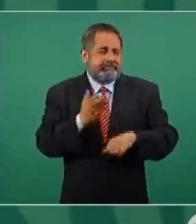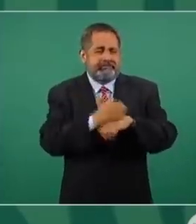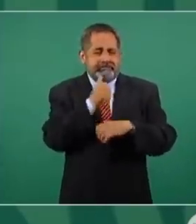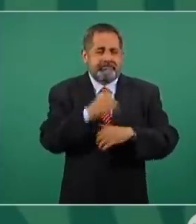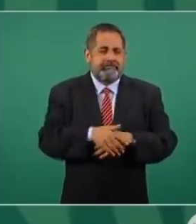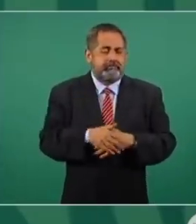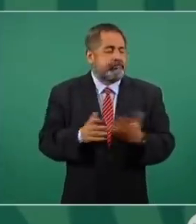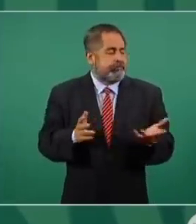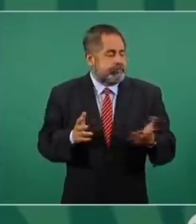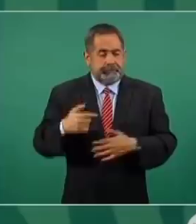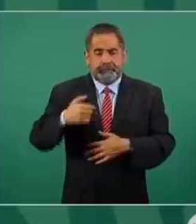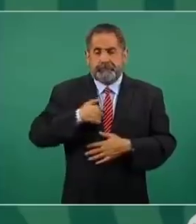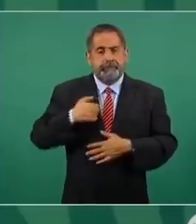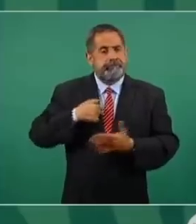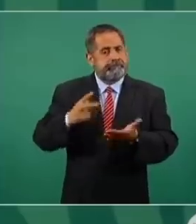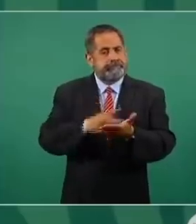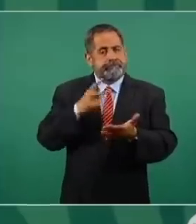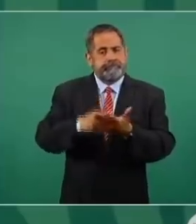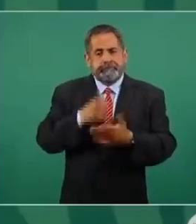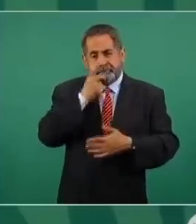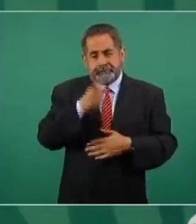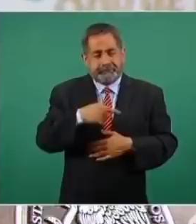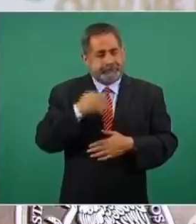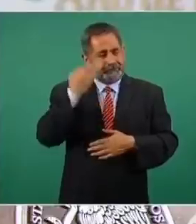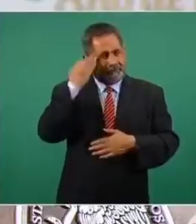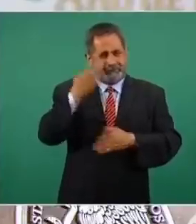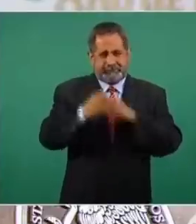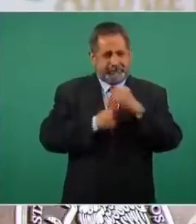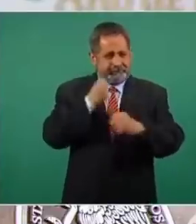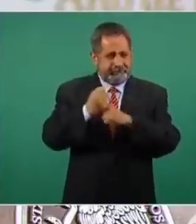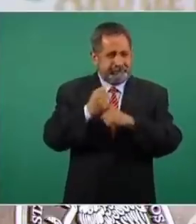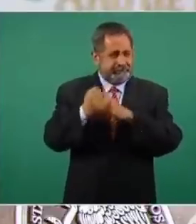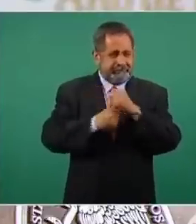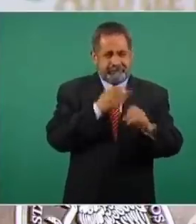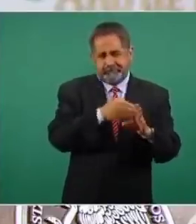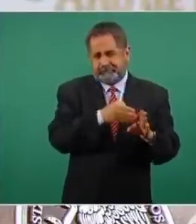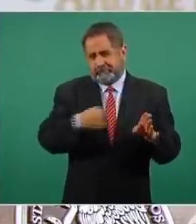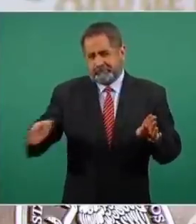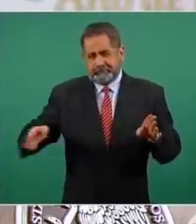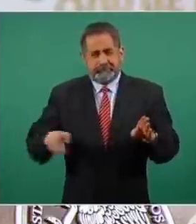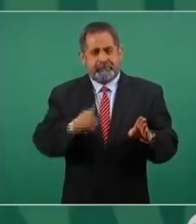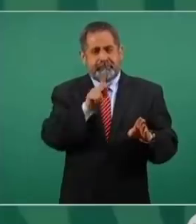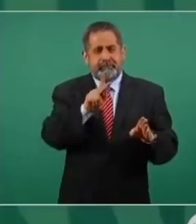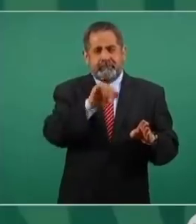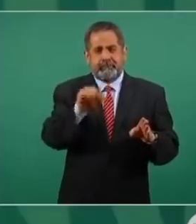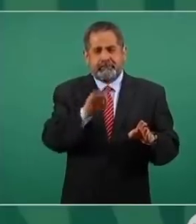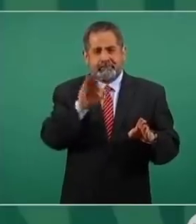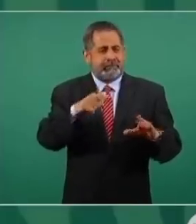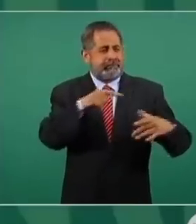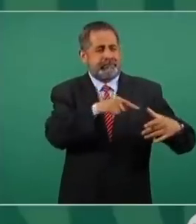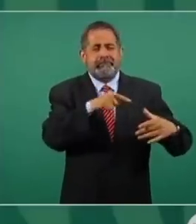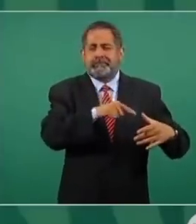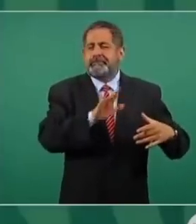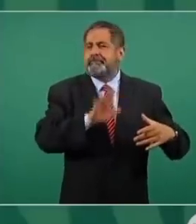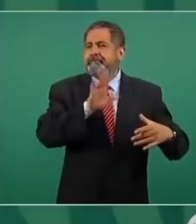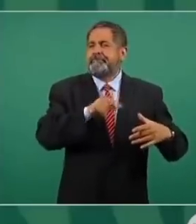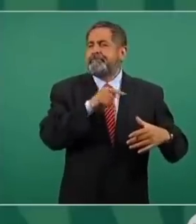dicho que durante muchos años el Poder Judicial era